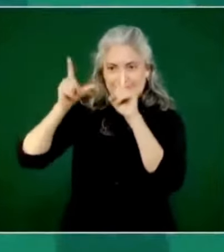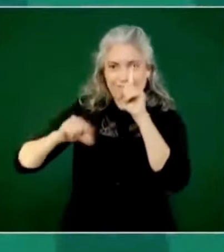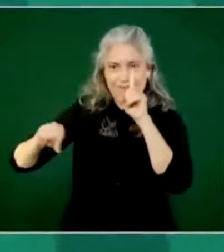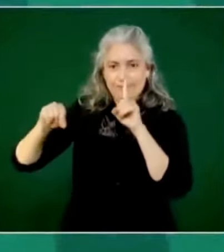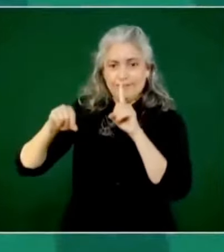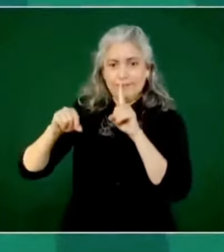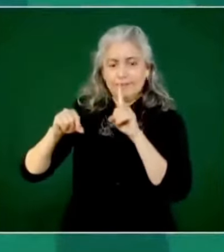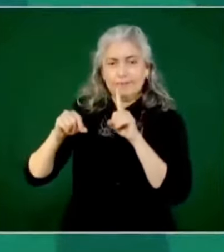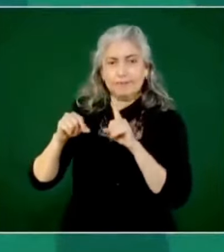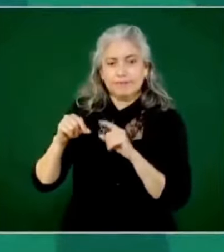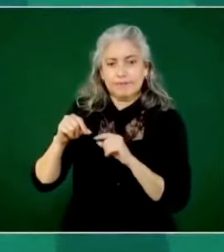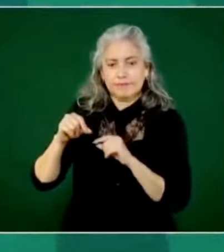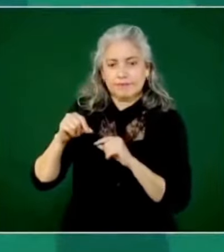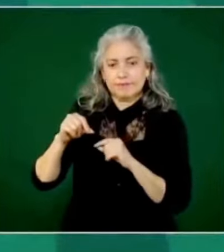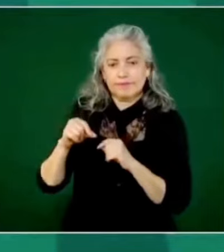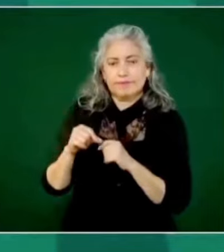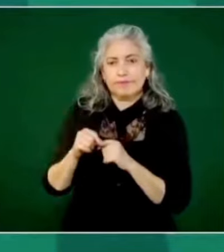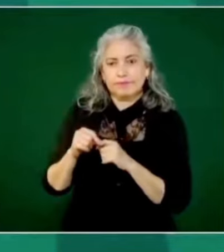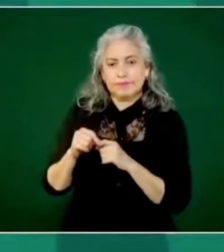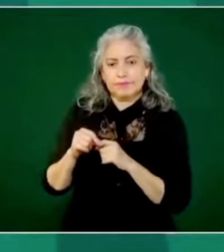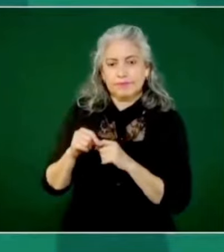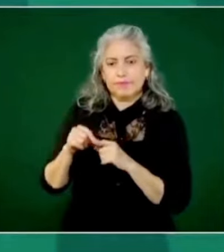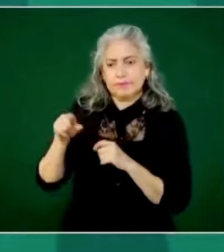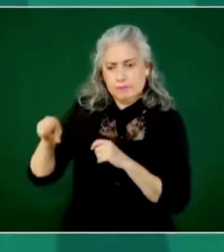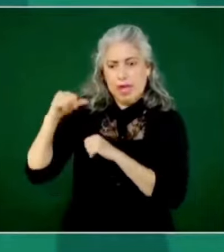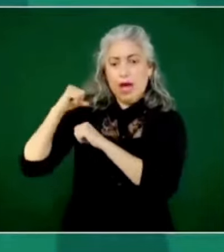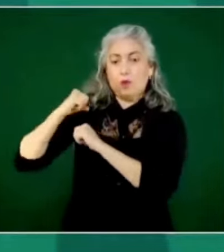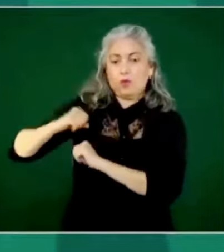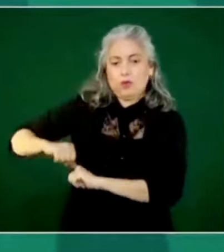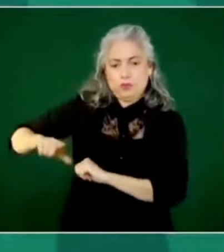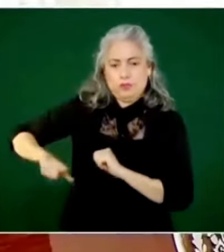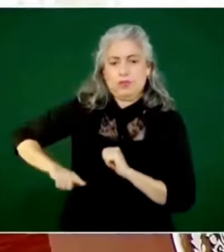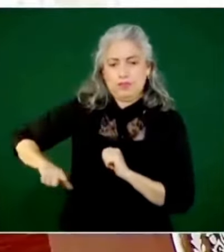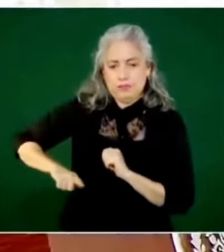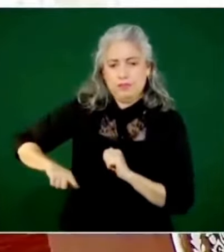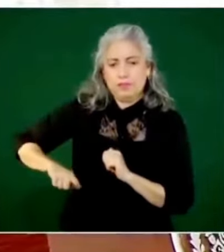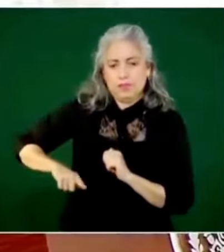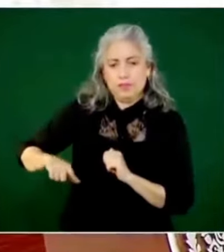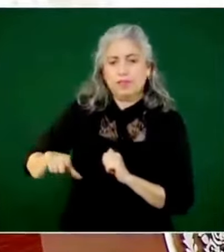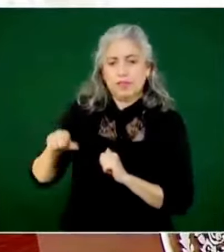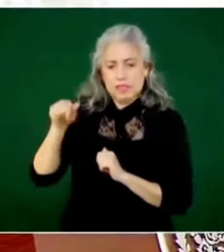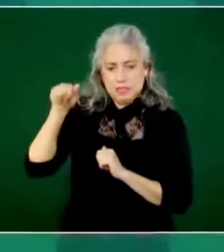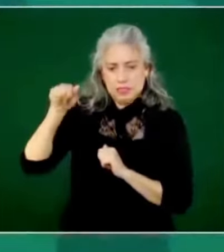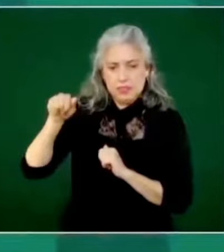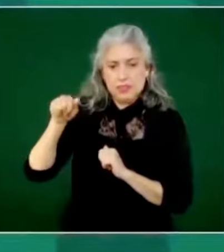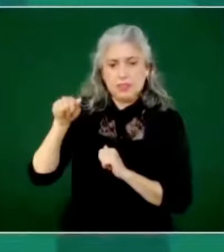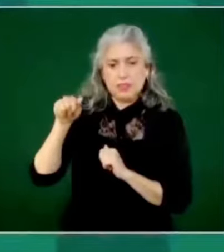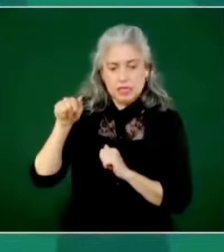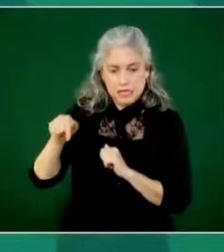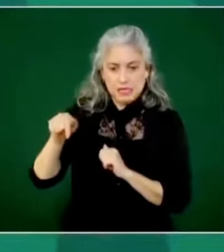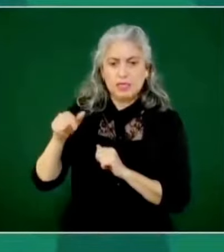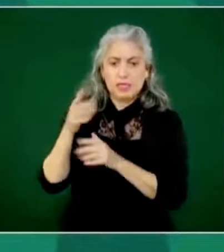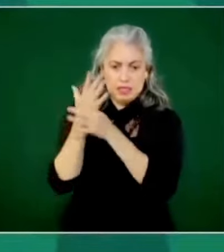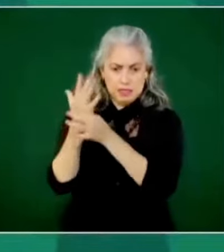con toda su autoridad la libertad religiosa